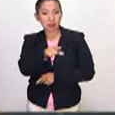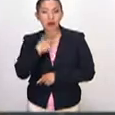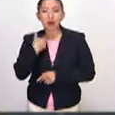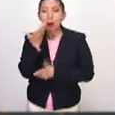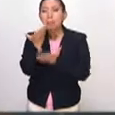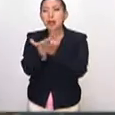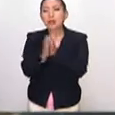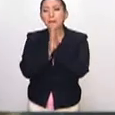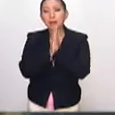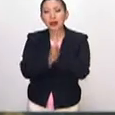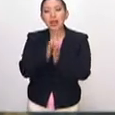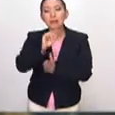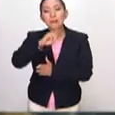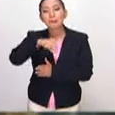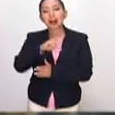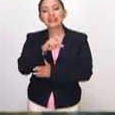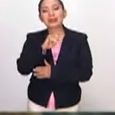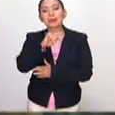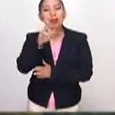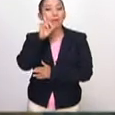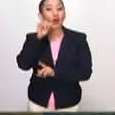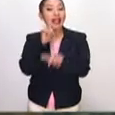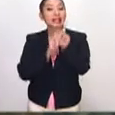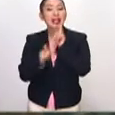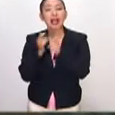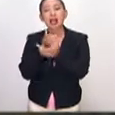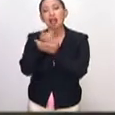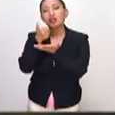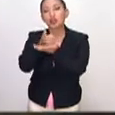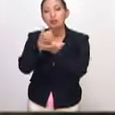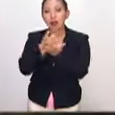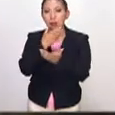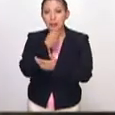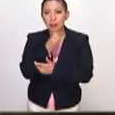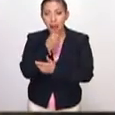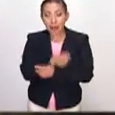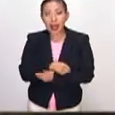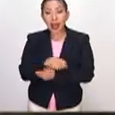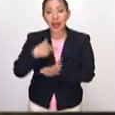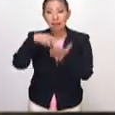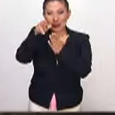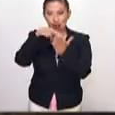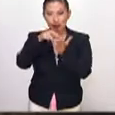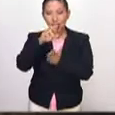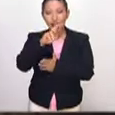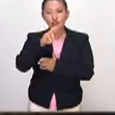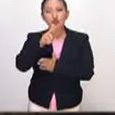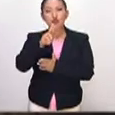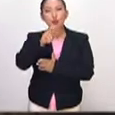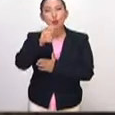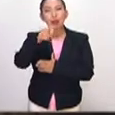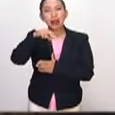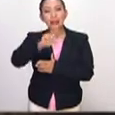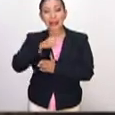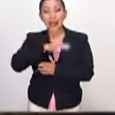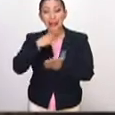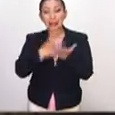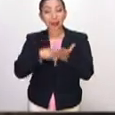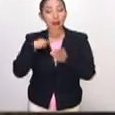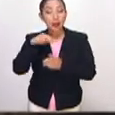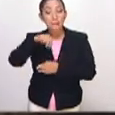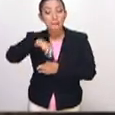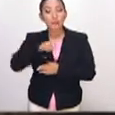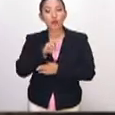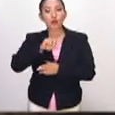la súplica de Maximilia, mujer griega que intercede por la víctima. El óleo de Rubens, que se encuentra en el Museo